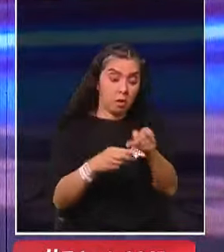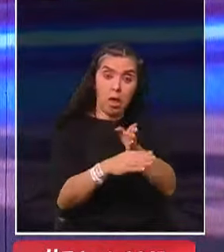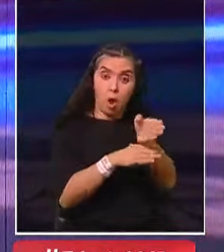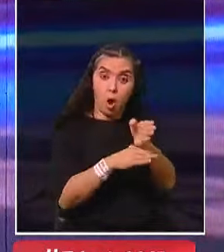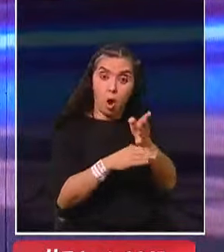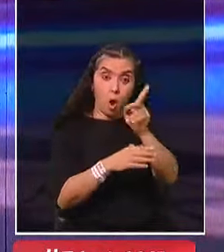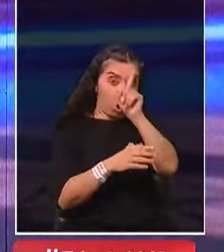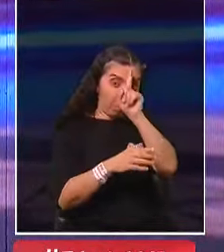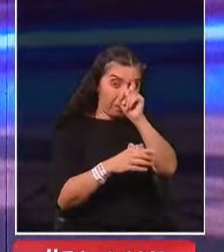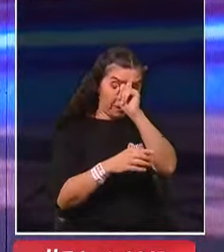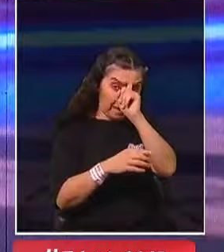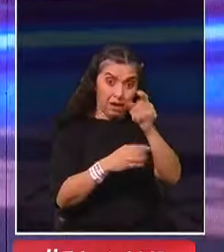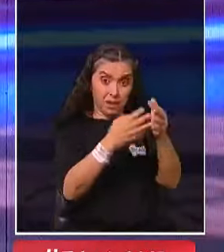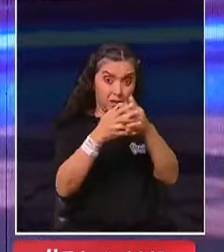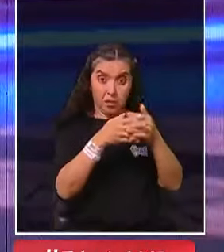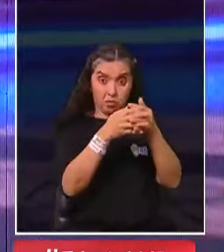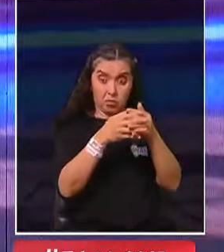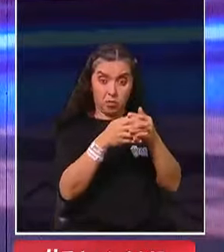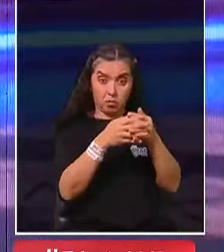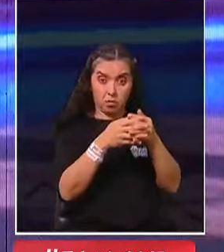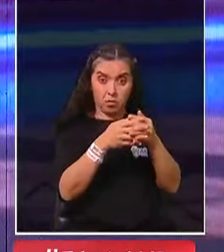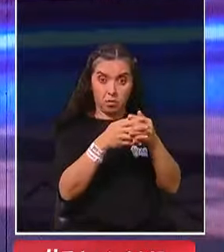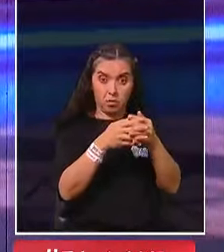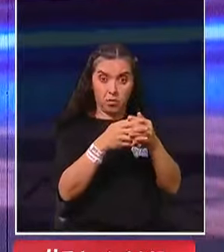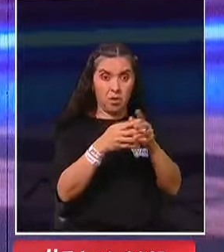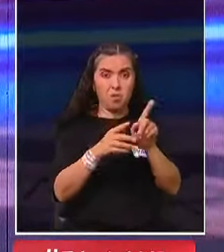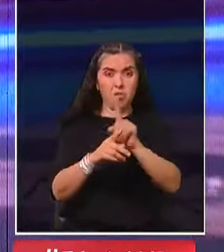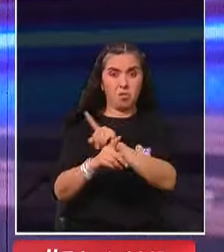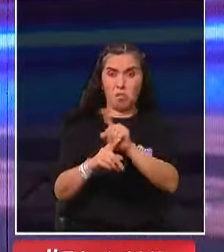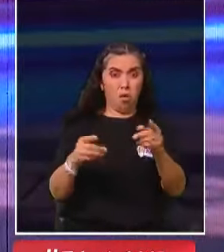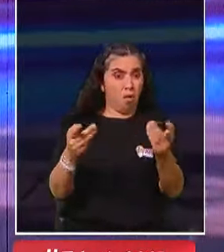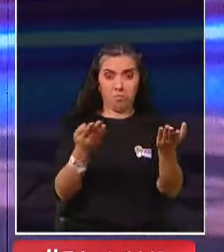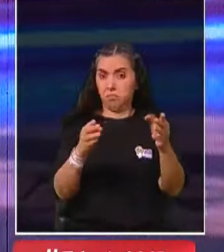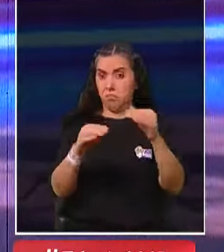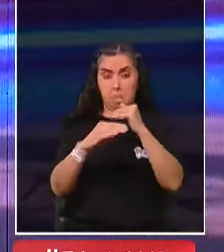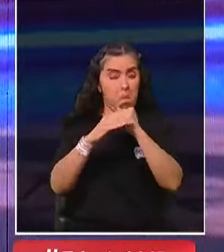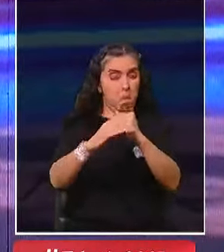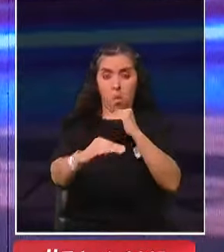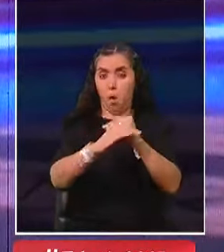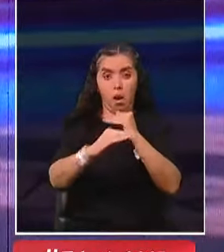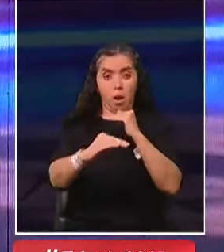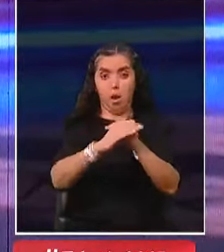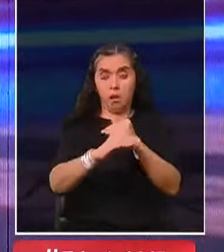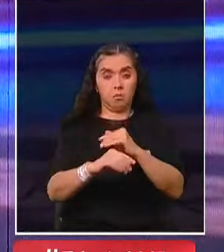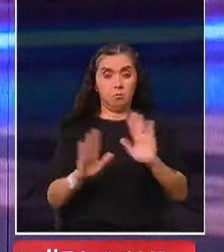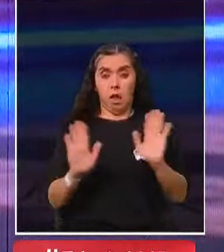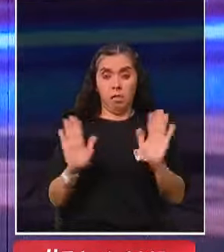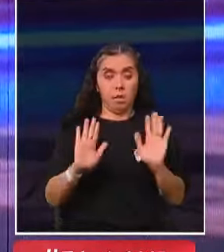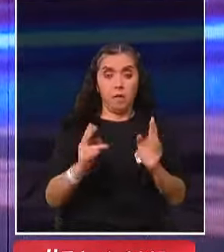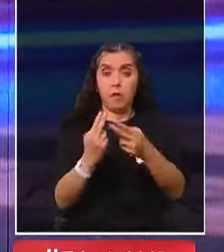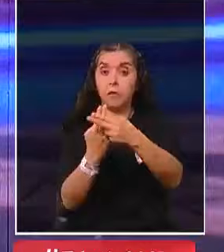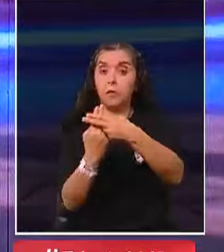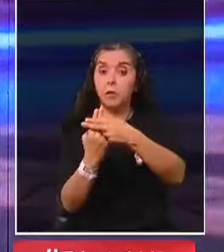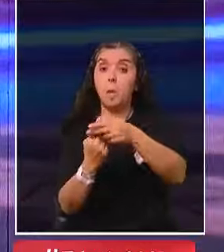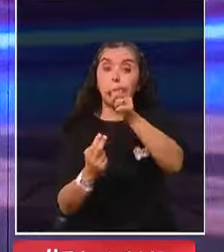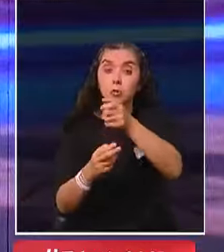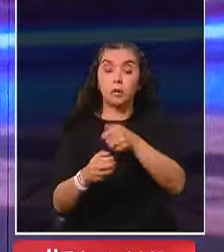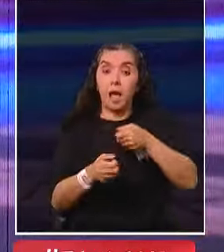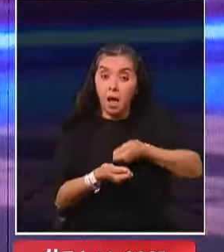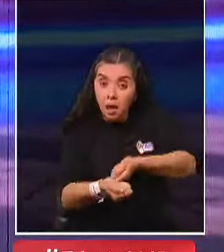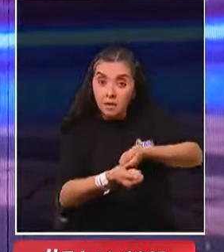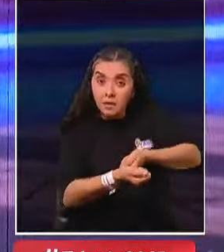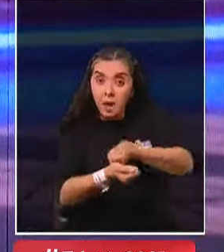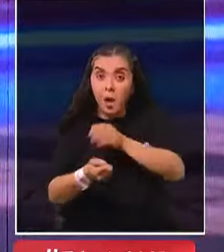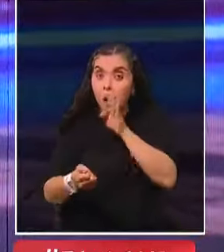dedicado a niños en Estados Unidos, nada que enviar, nada. O sea, desde que te atienden en Teletón, la persona que hace el aseo, la